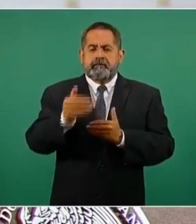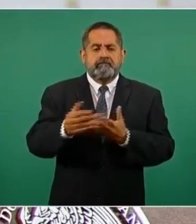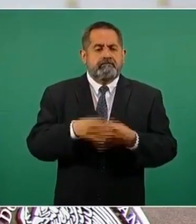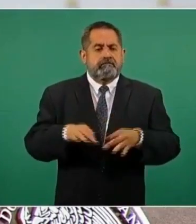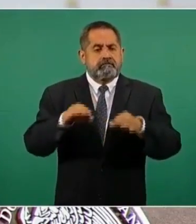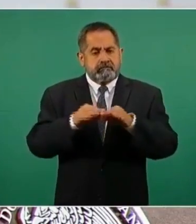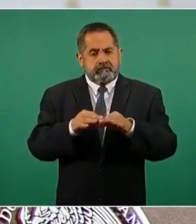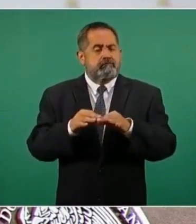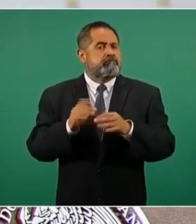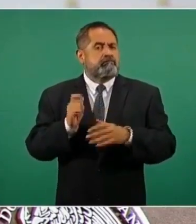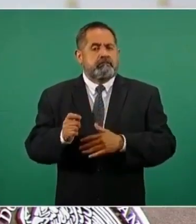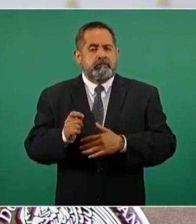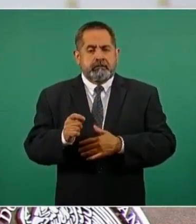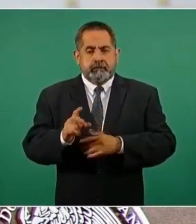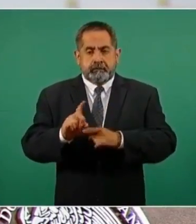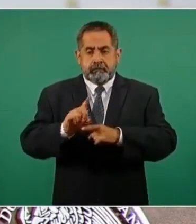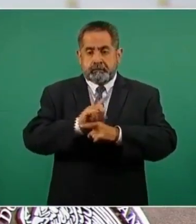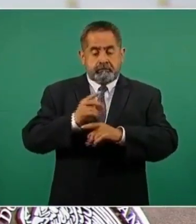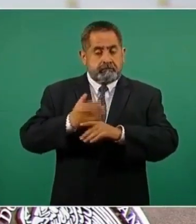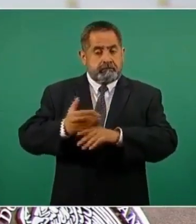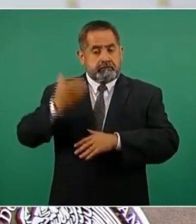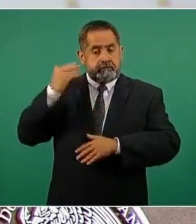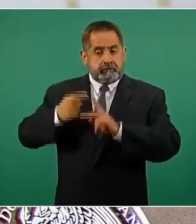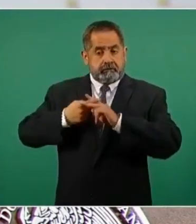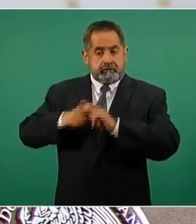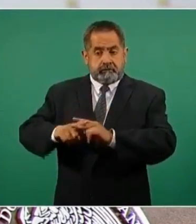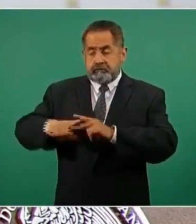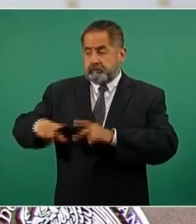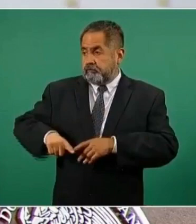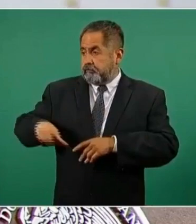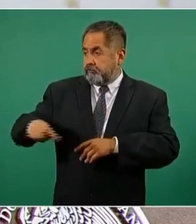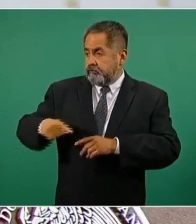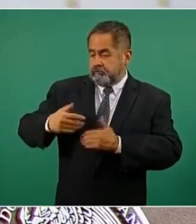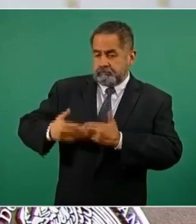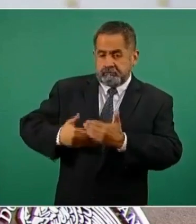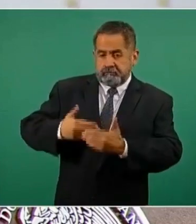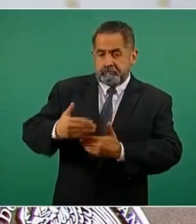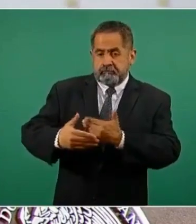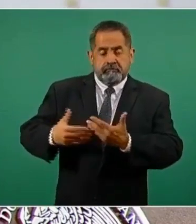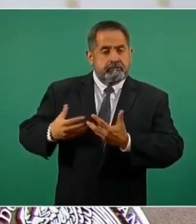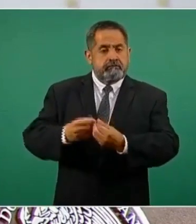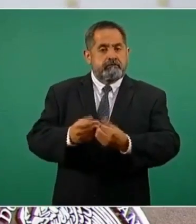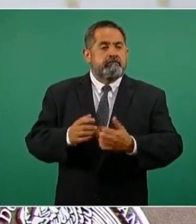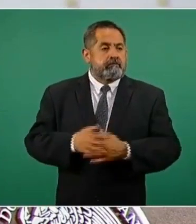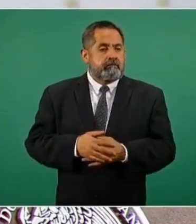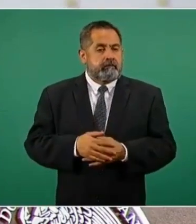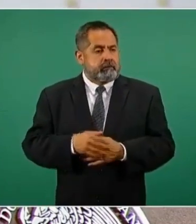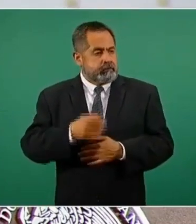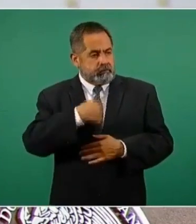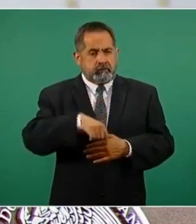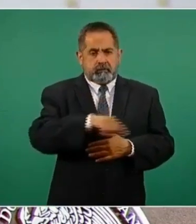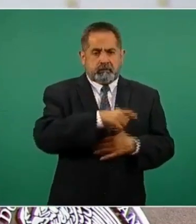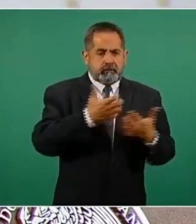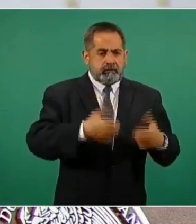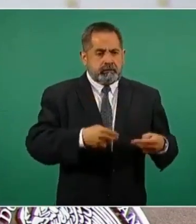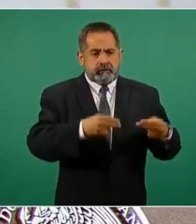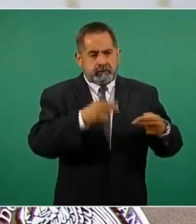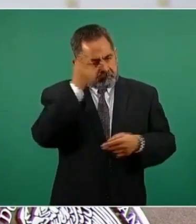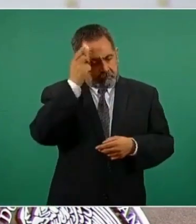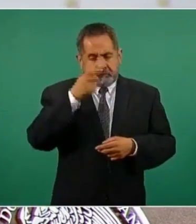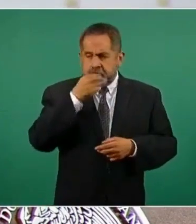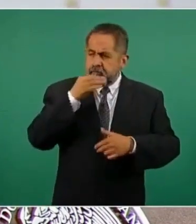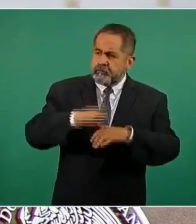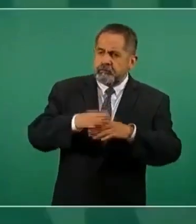que viene desde que se inicia este gobierno. Hemos estado nosotros tratando de hablar de la